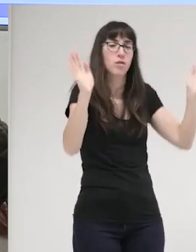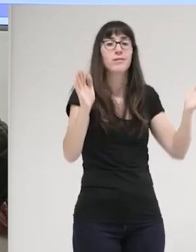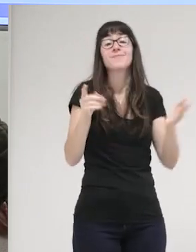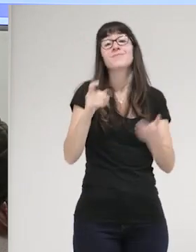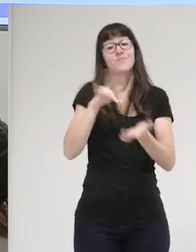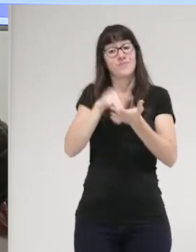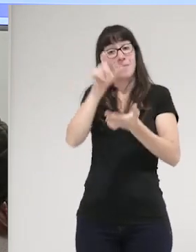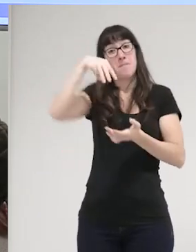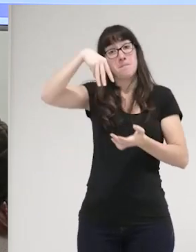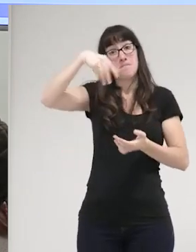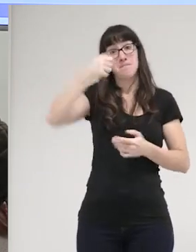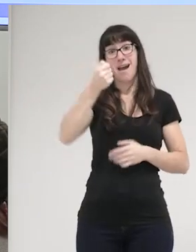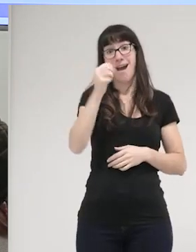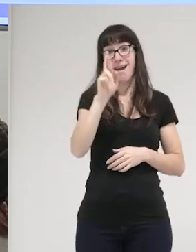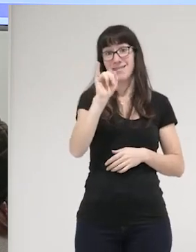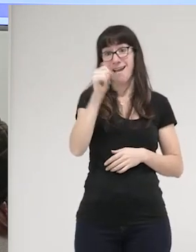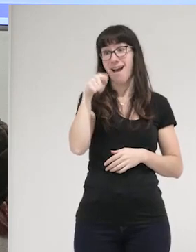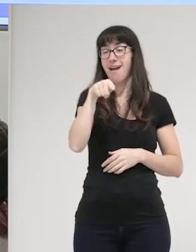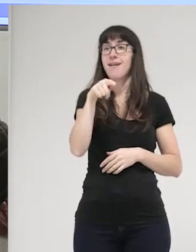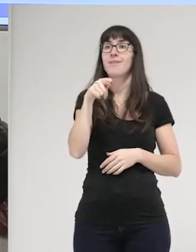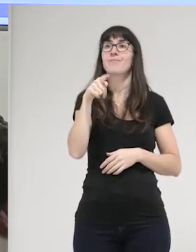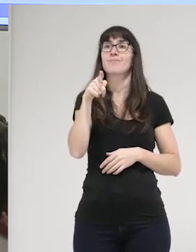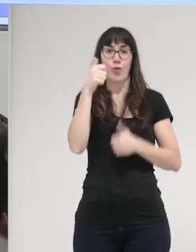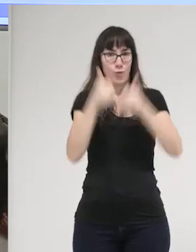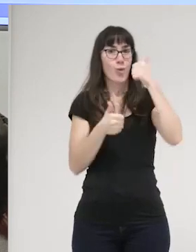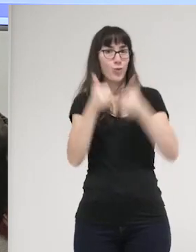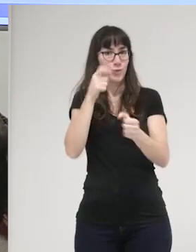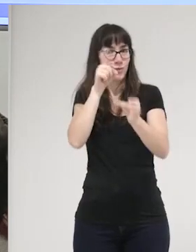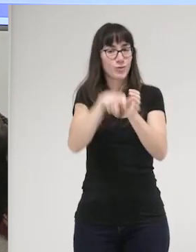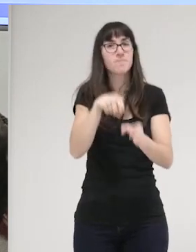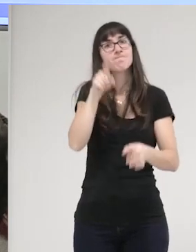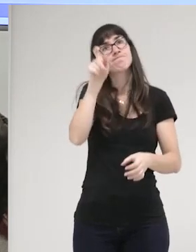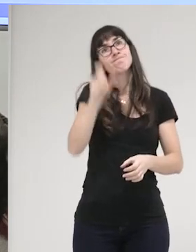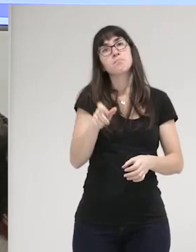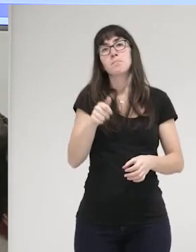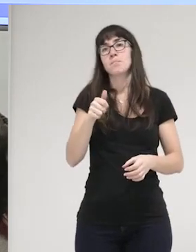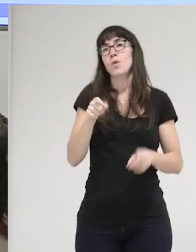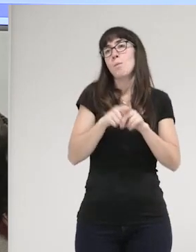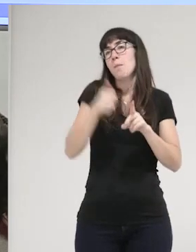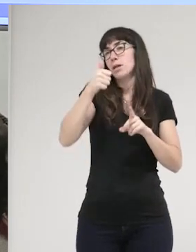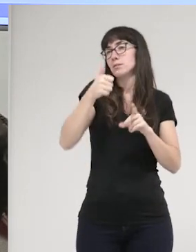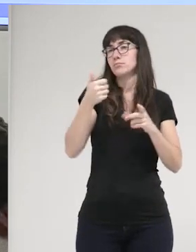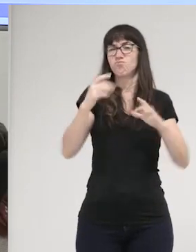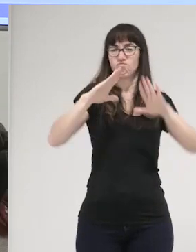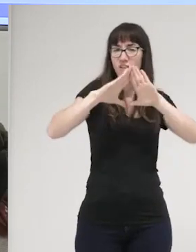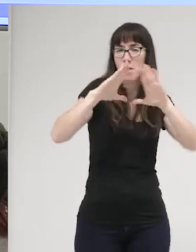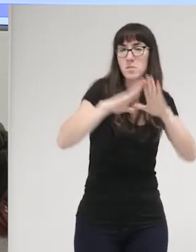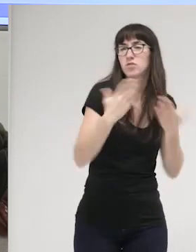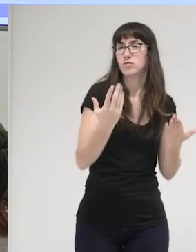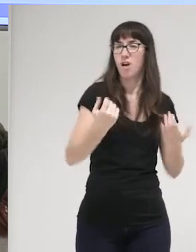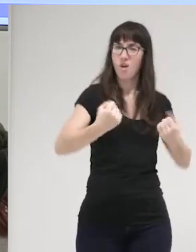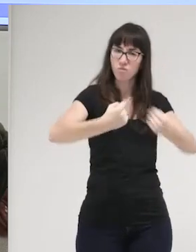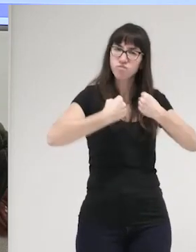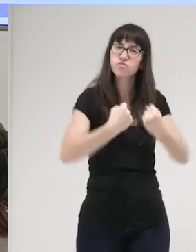era una de las concursantes más digamos más feministas una tía muy potente muy transgresora